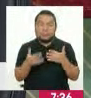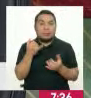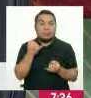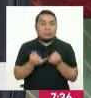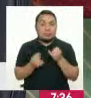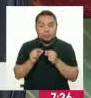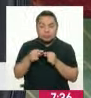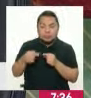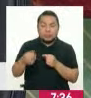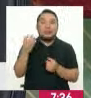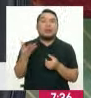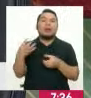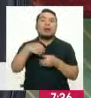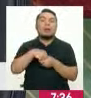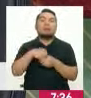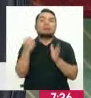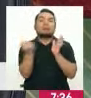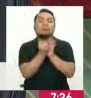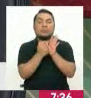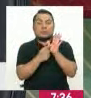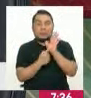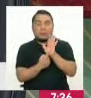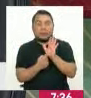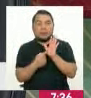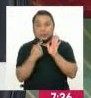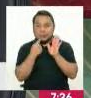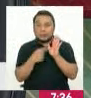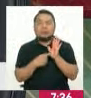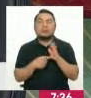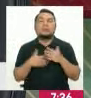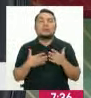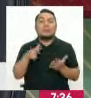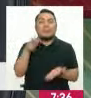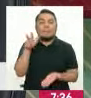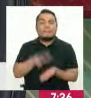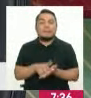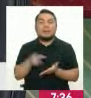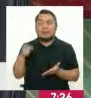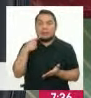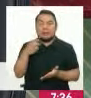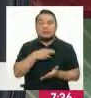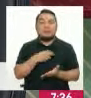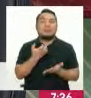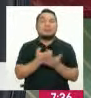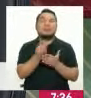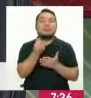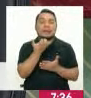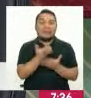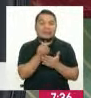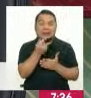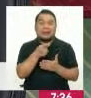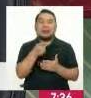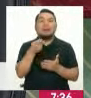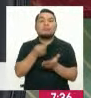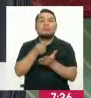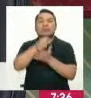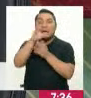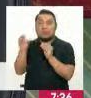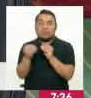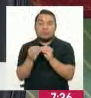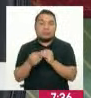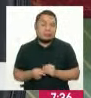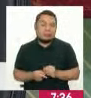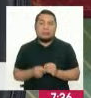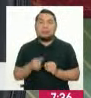próximos días con la dación del decreto supremo que aprobará el MED este presupuesto adicional. Con esto